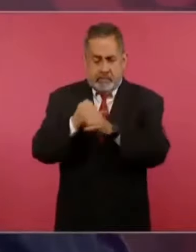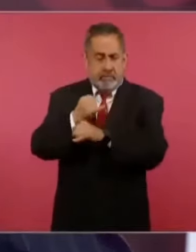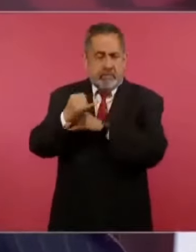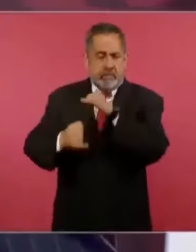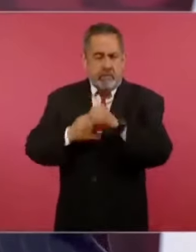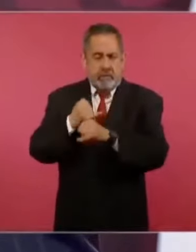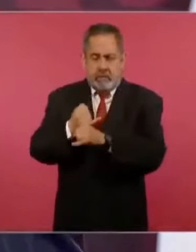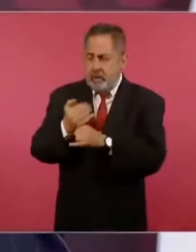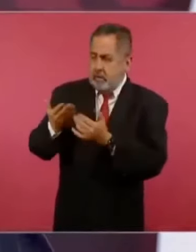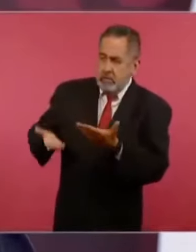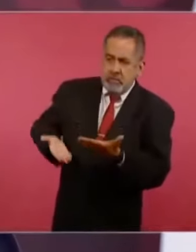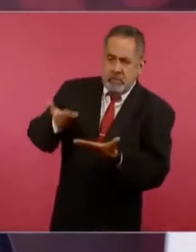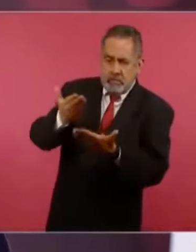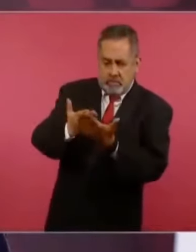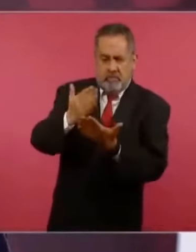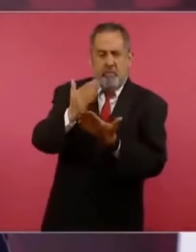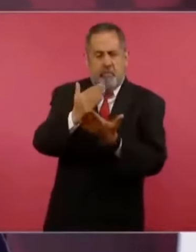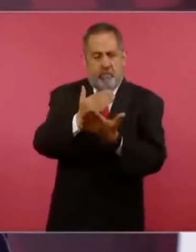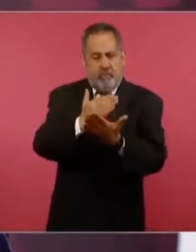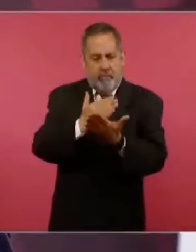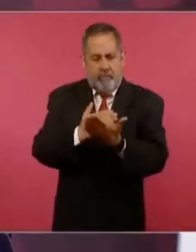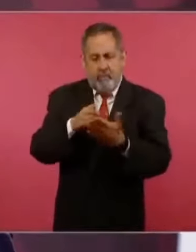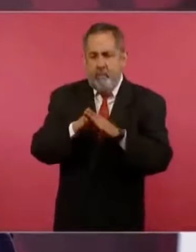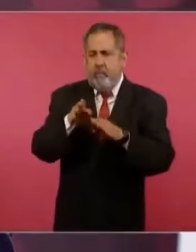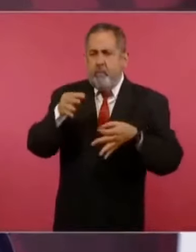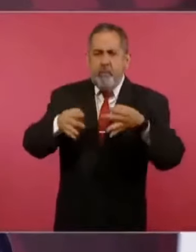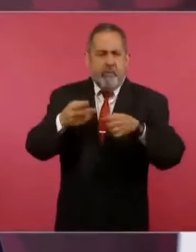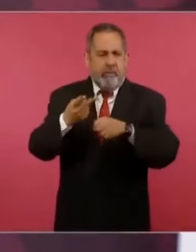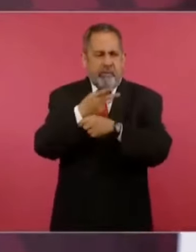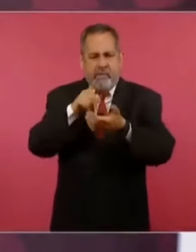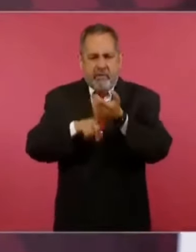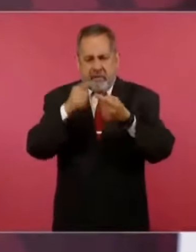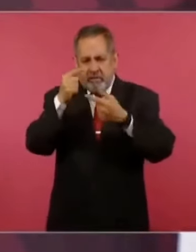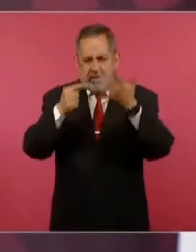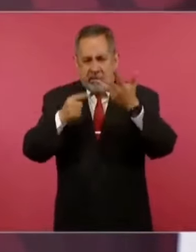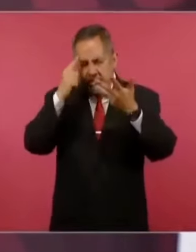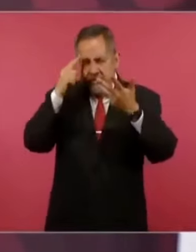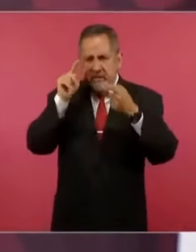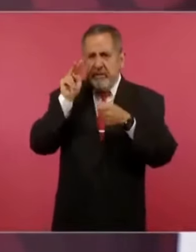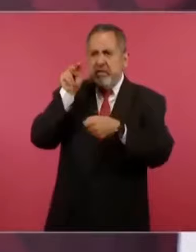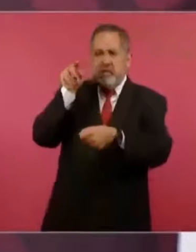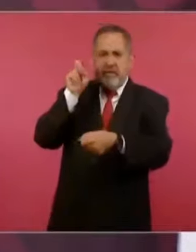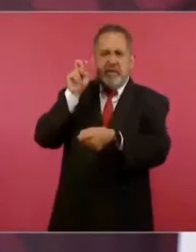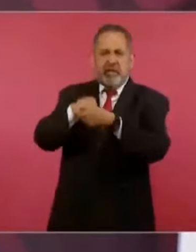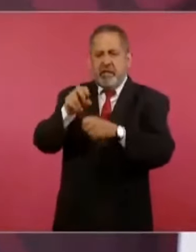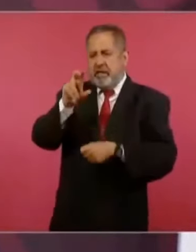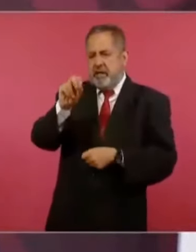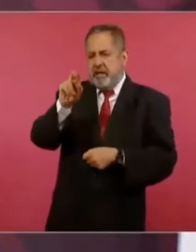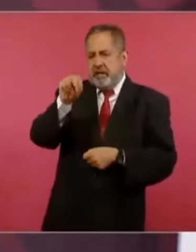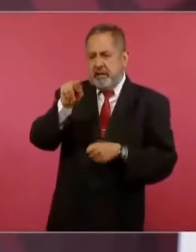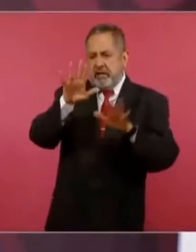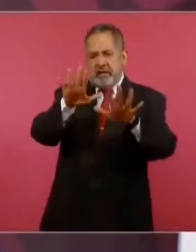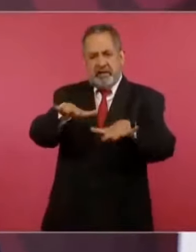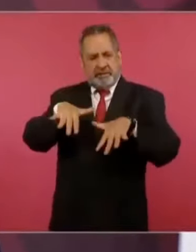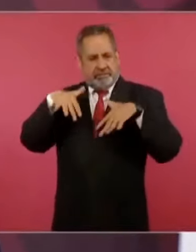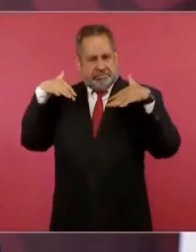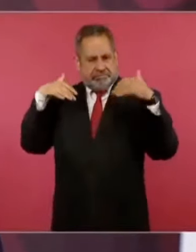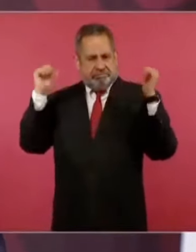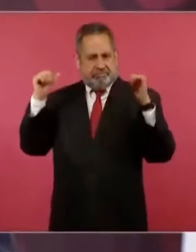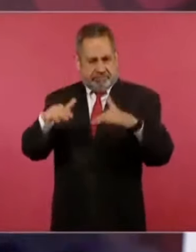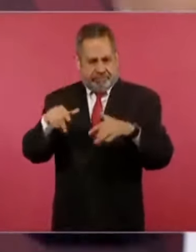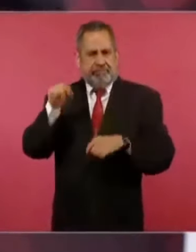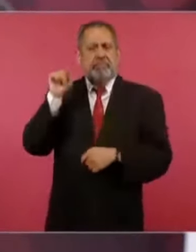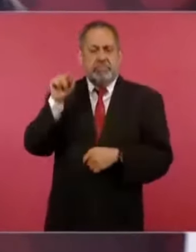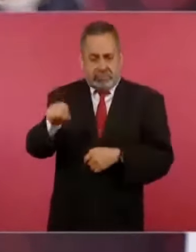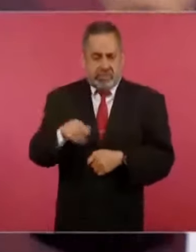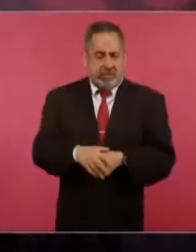el caso a la Asamblea General de la ONU, que